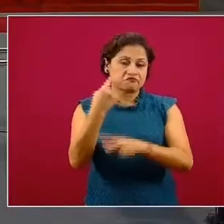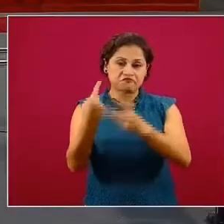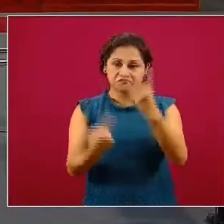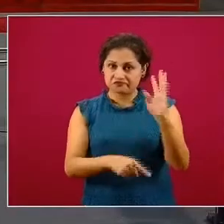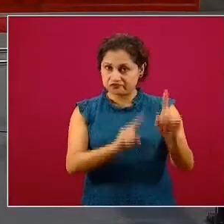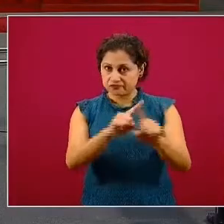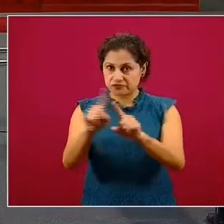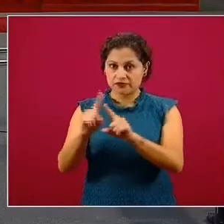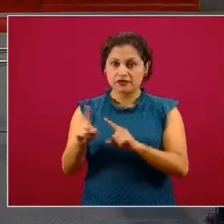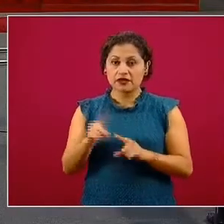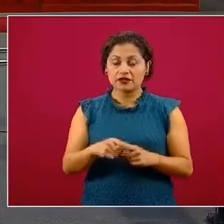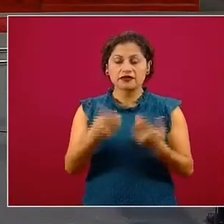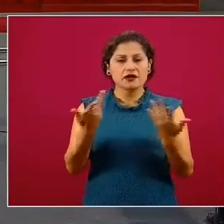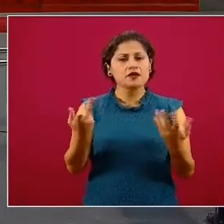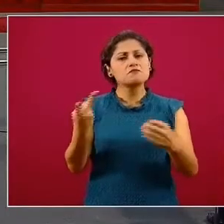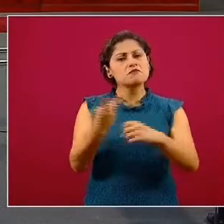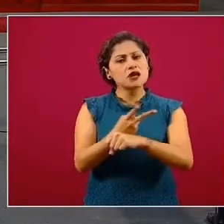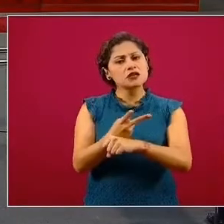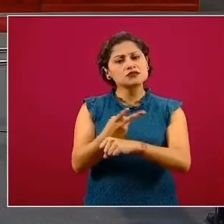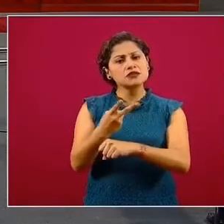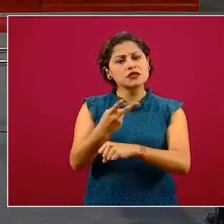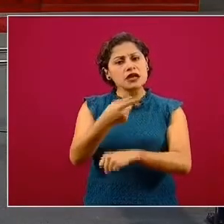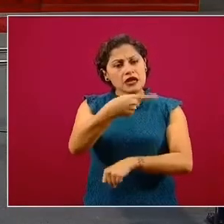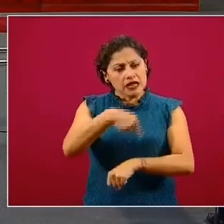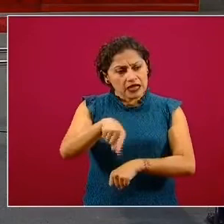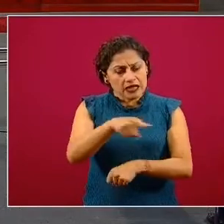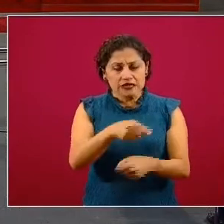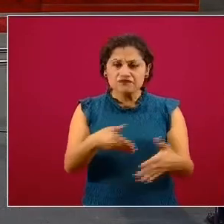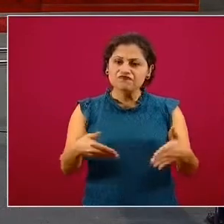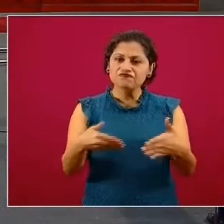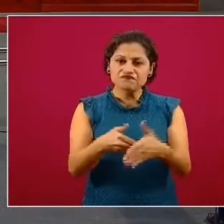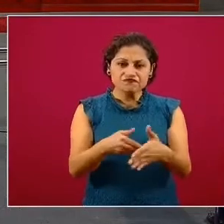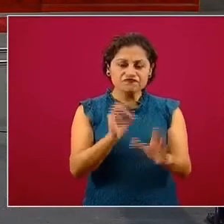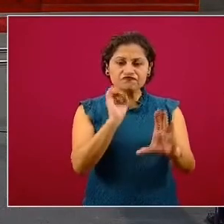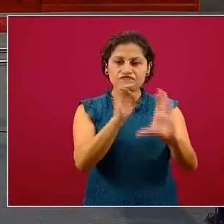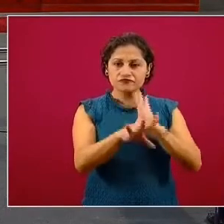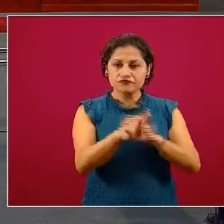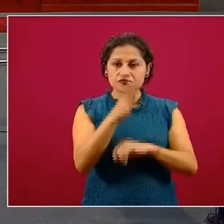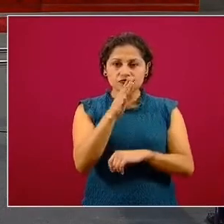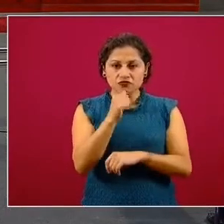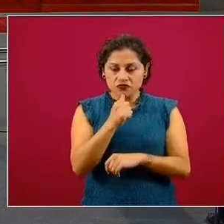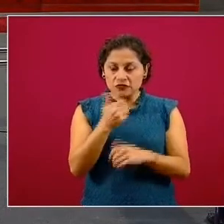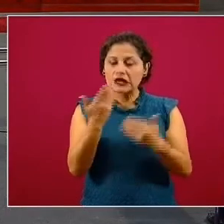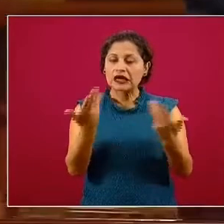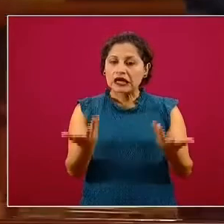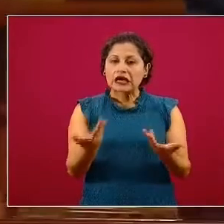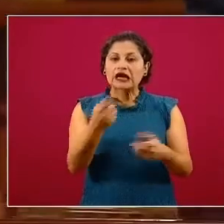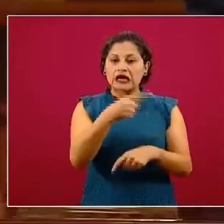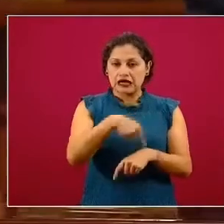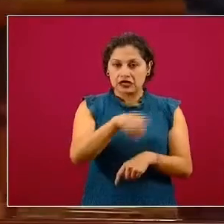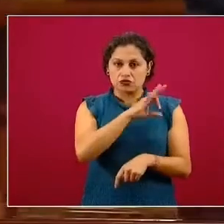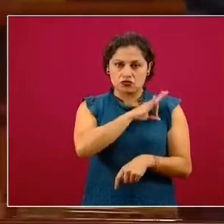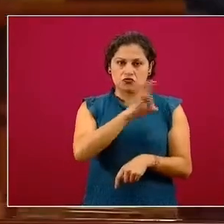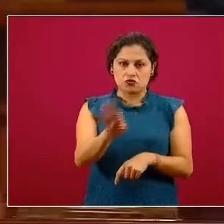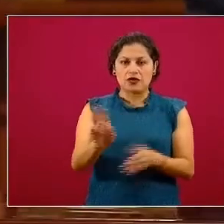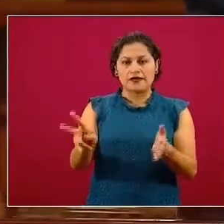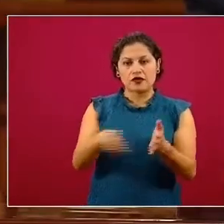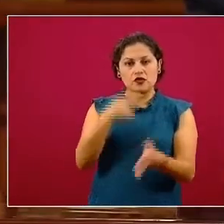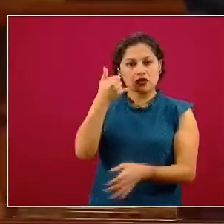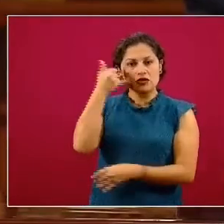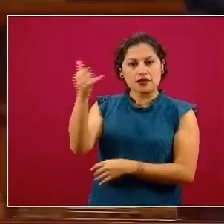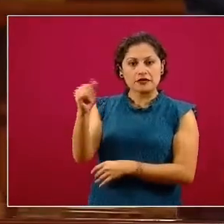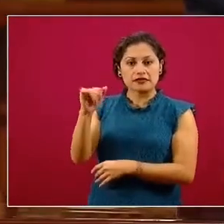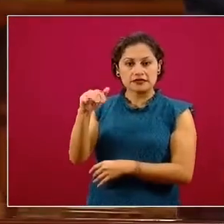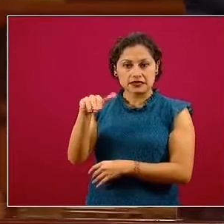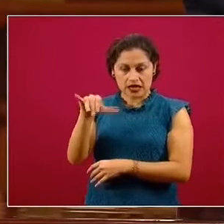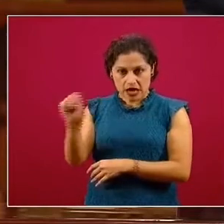Para todos ellos, entiendo que pueden comunicarse de nueva cuenta con el IMSS. Bueno, primero que nada, revisar con su